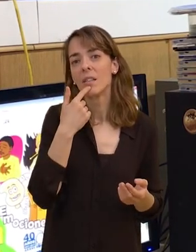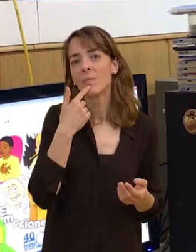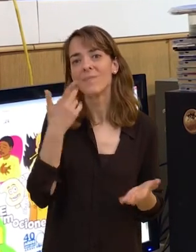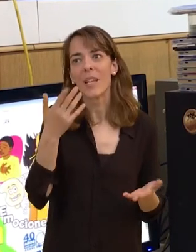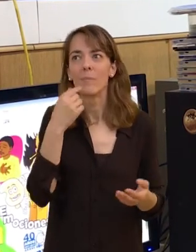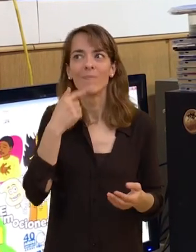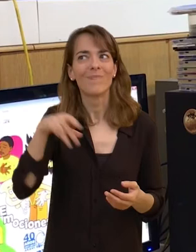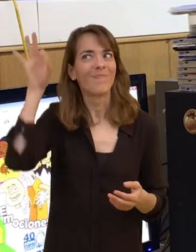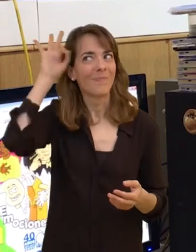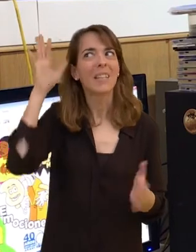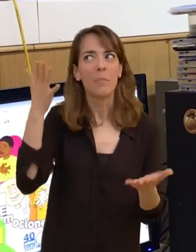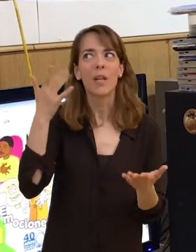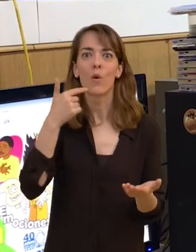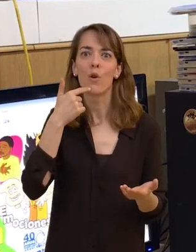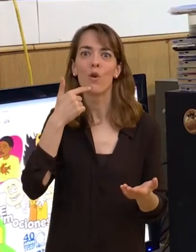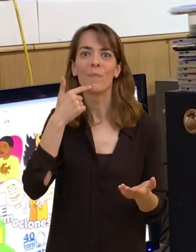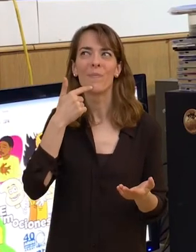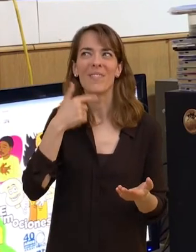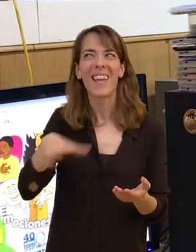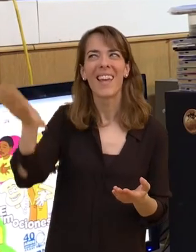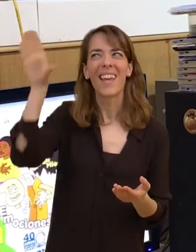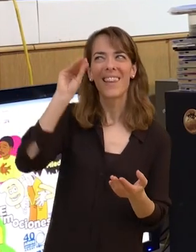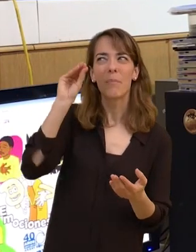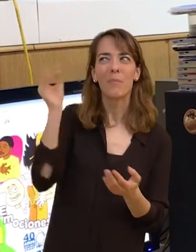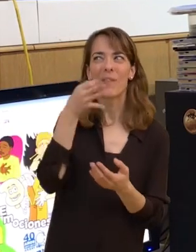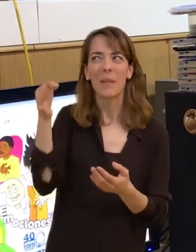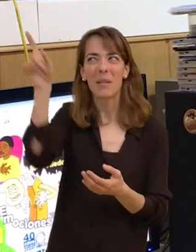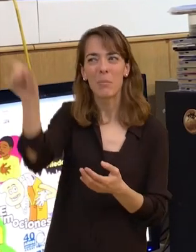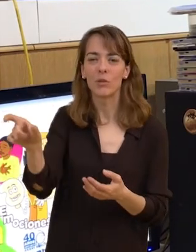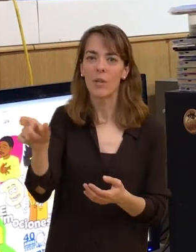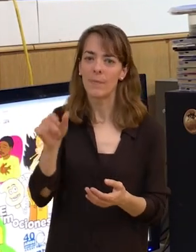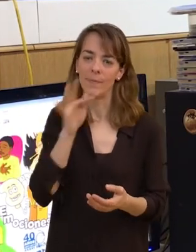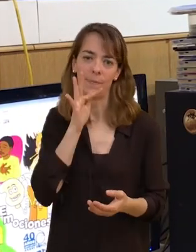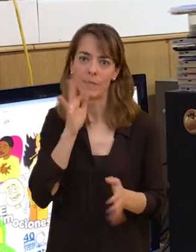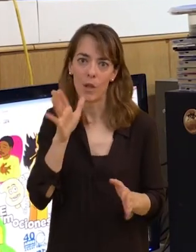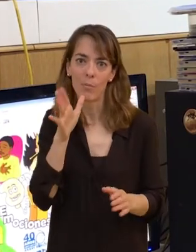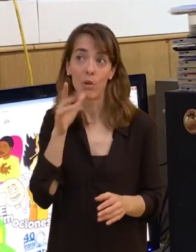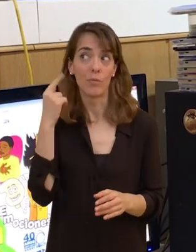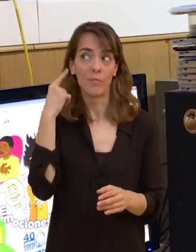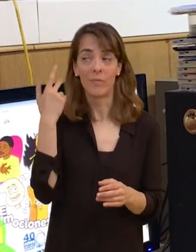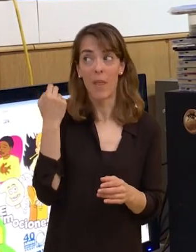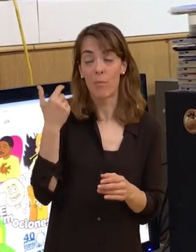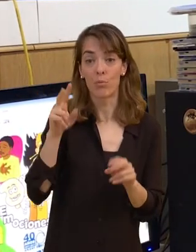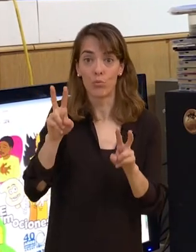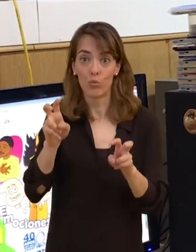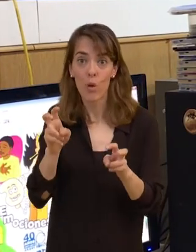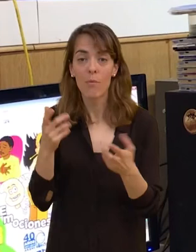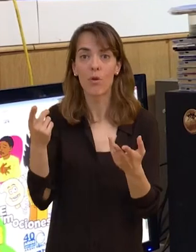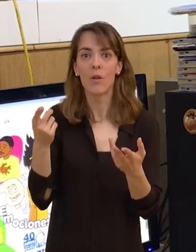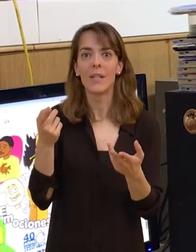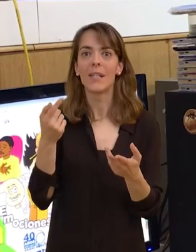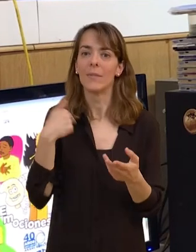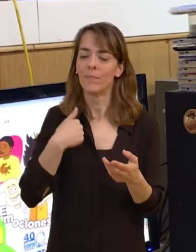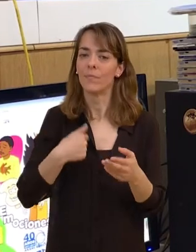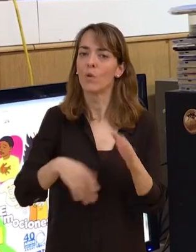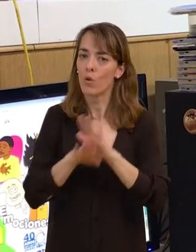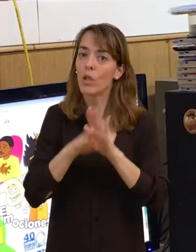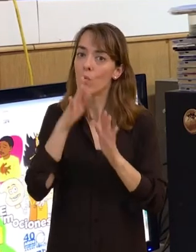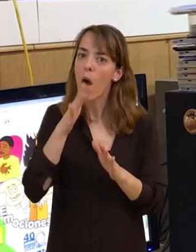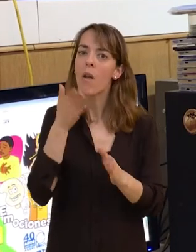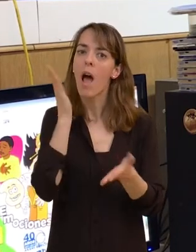aún no entiendo perfectamente a las personas, ya que esto es nuevo y todavía estoy en la rehabilitación.